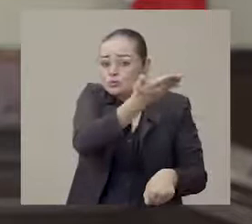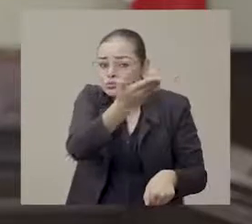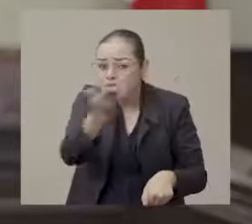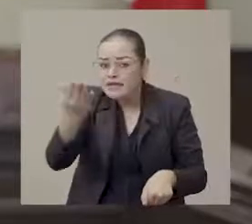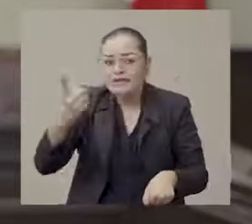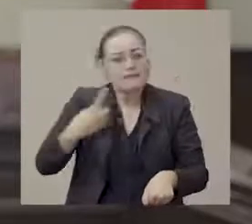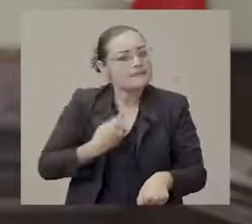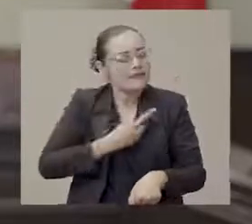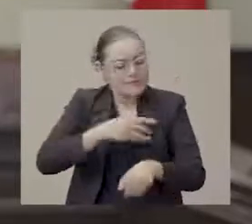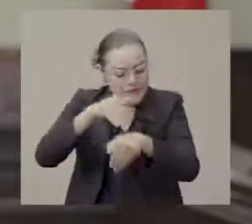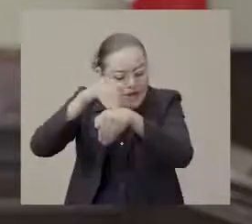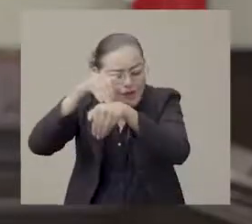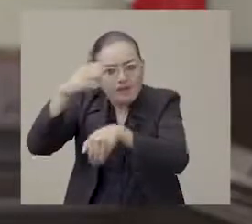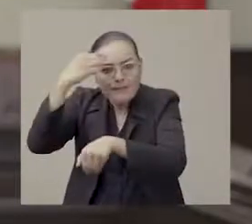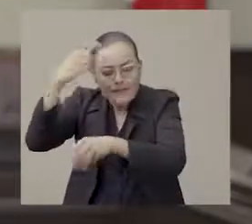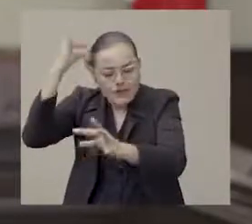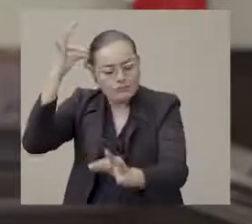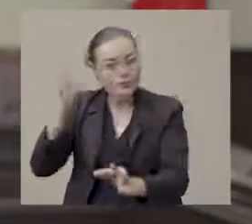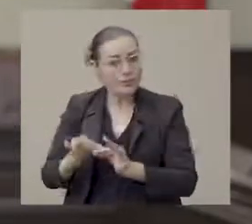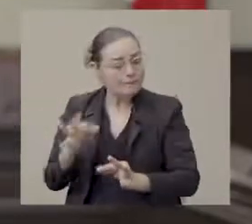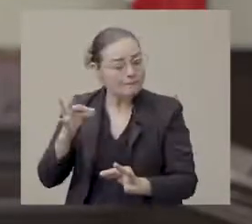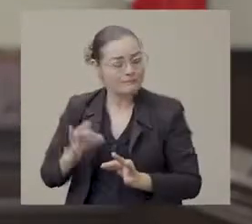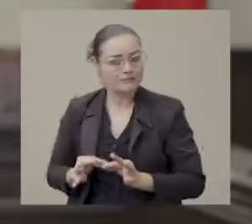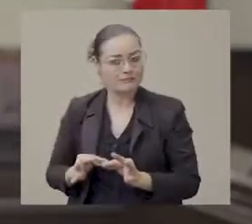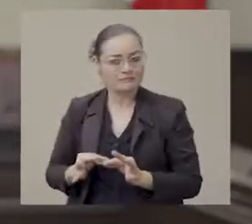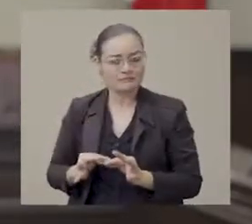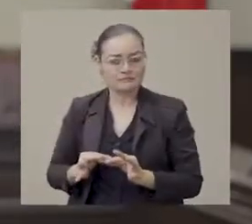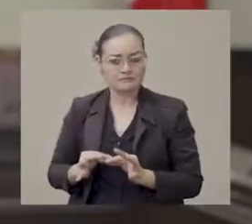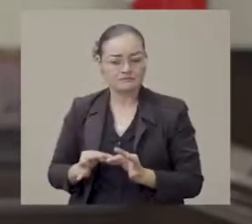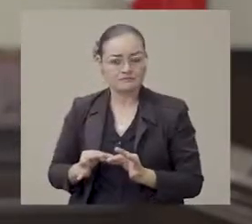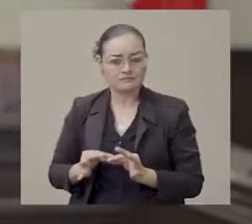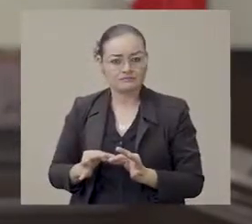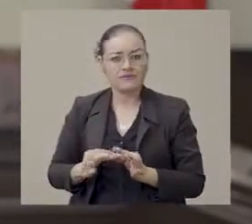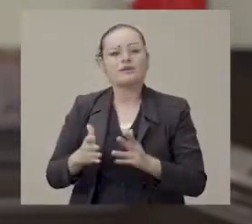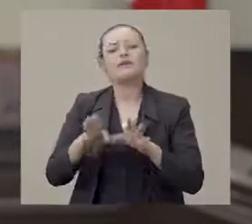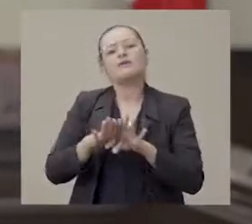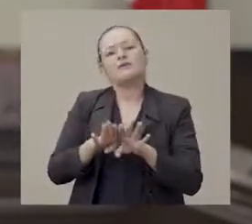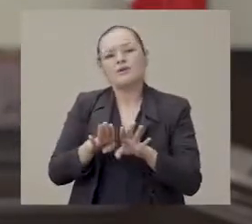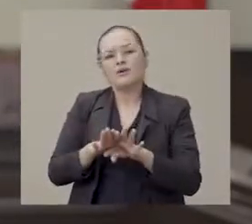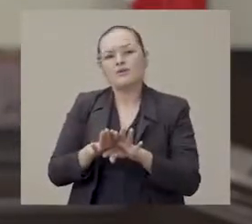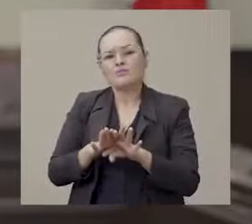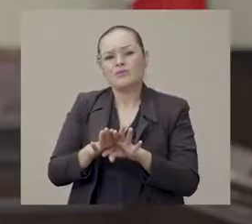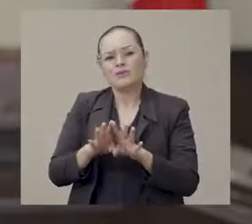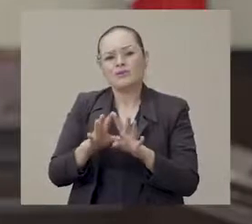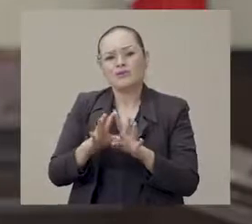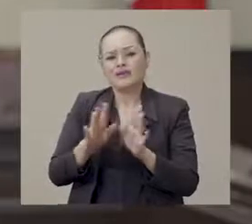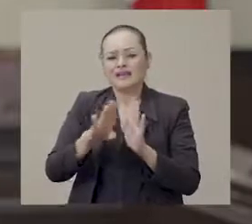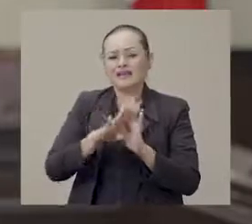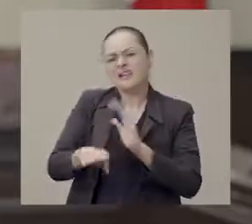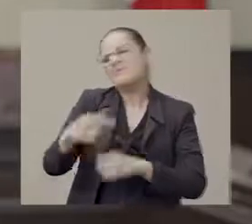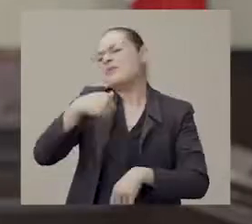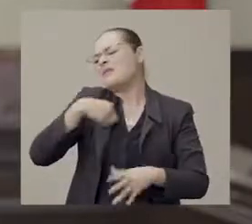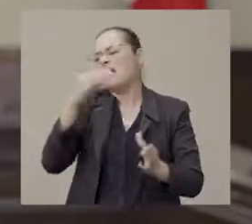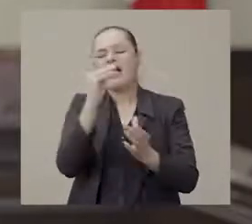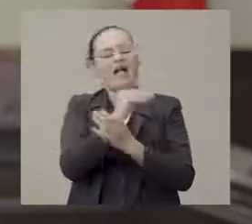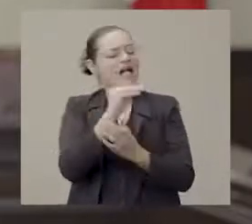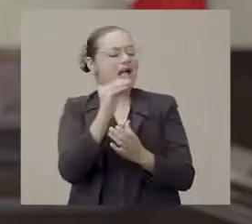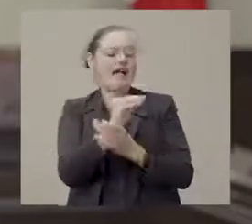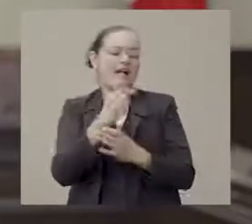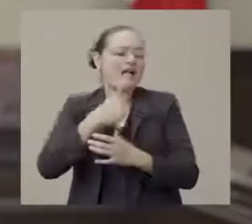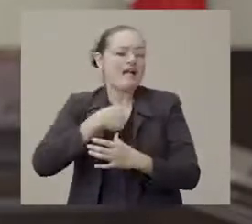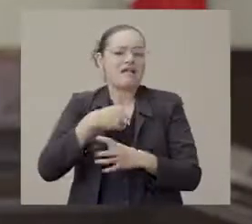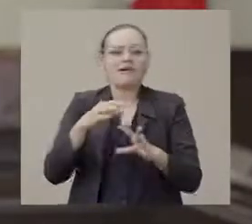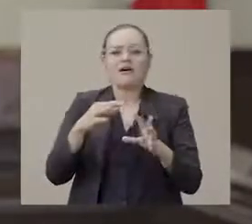todas y de todos los subcalifornianos cumplirlas. La peor sanción que puede haber es perder a un ser querido